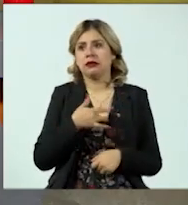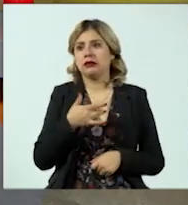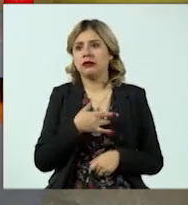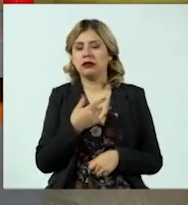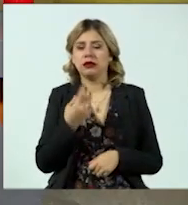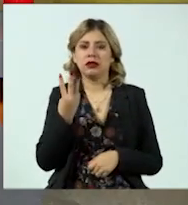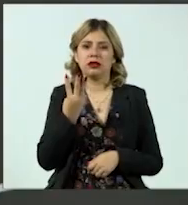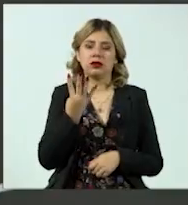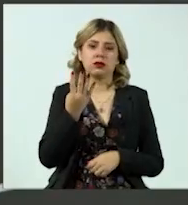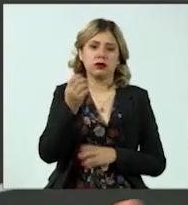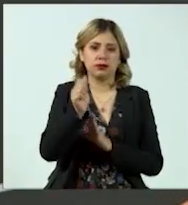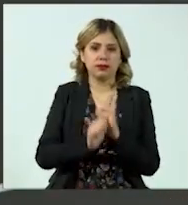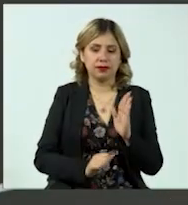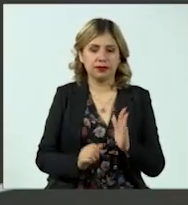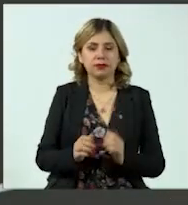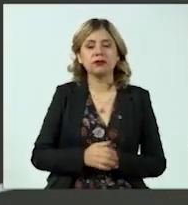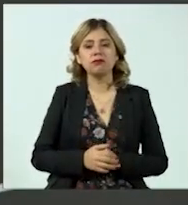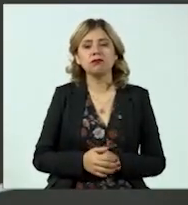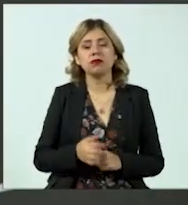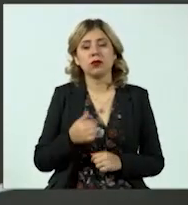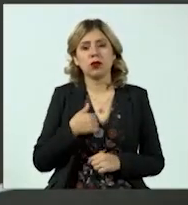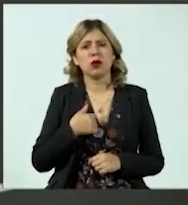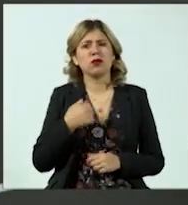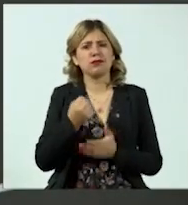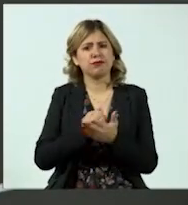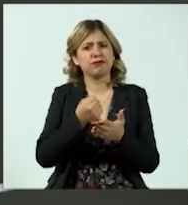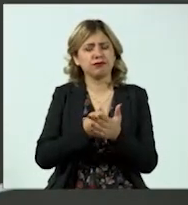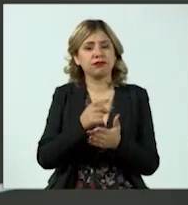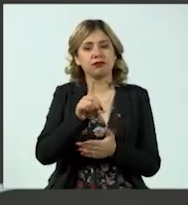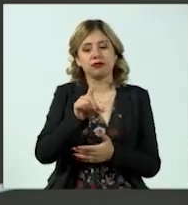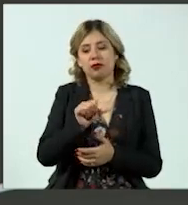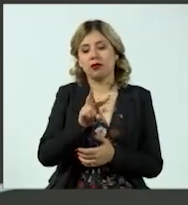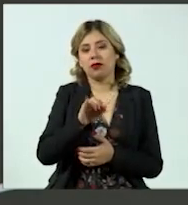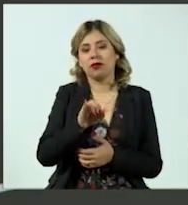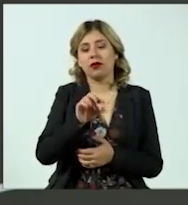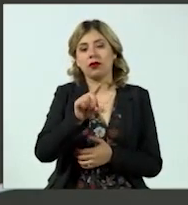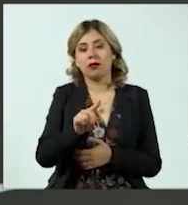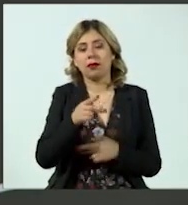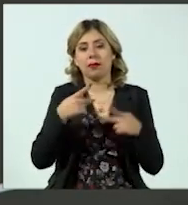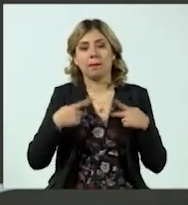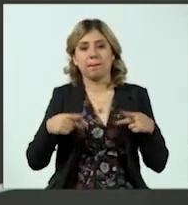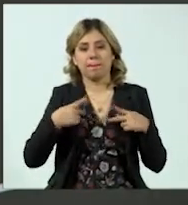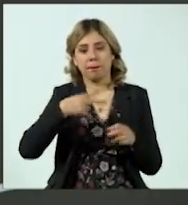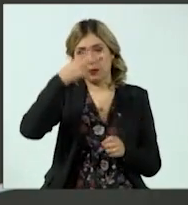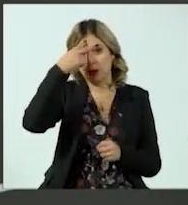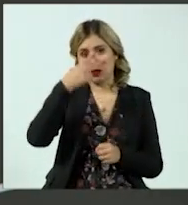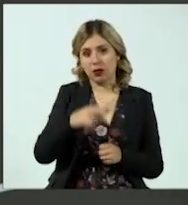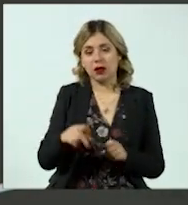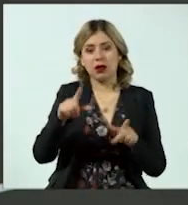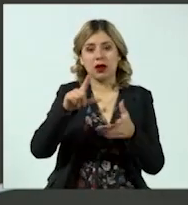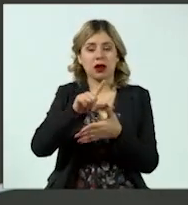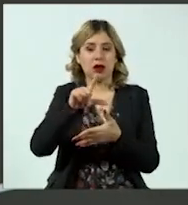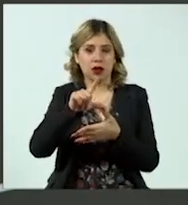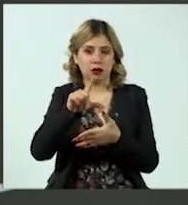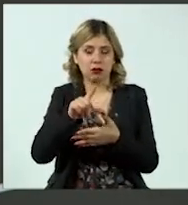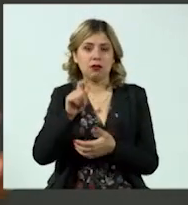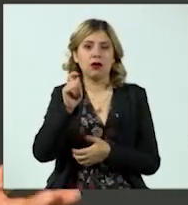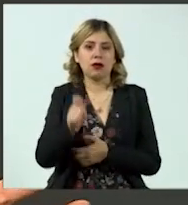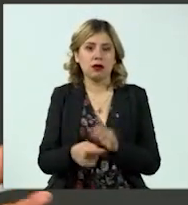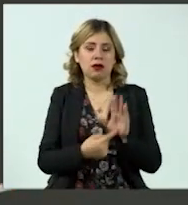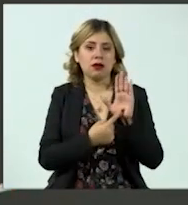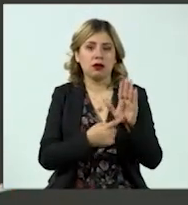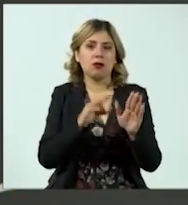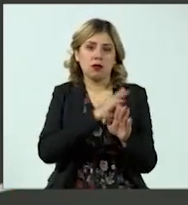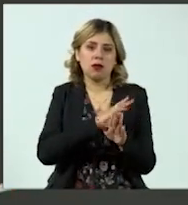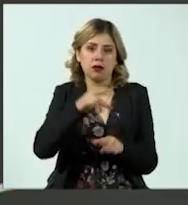hasta 3, 4 meses. Y yo haría un capié, David, que mira, los mexicanos, quizá todos los latinoamericanos, pero en general